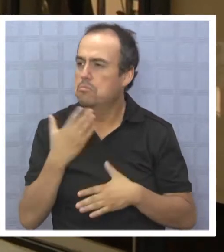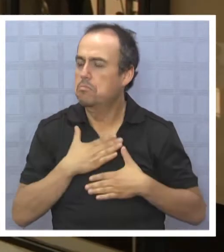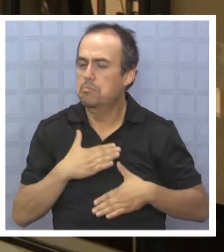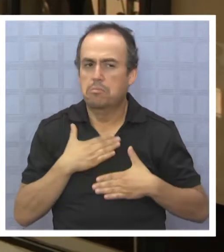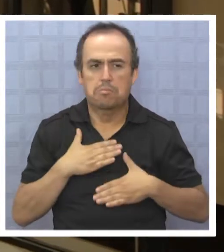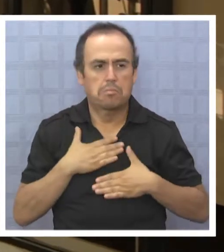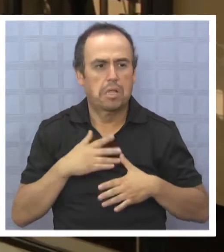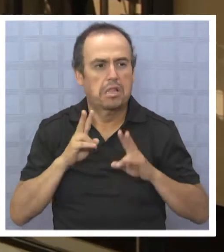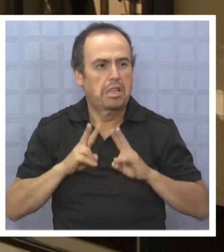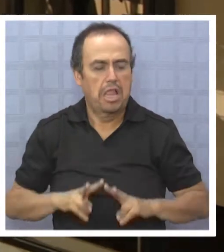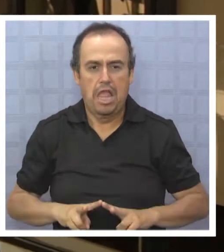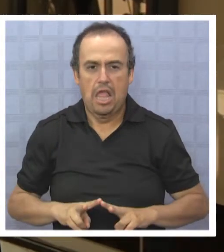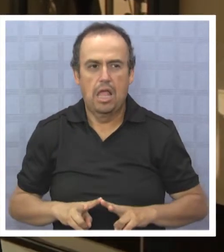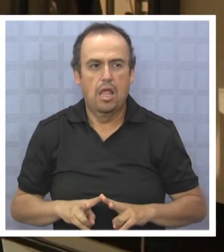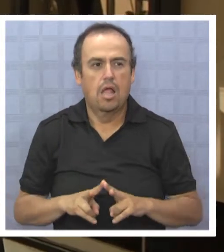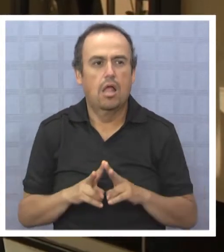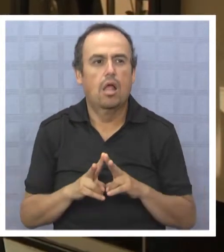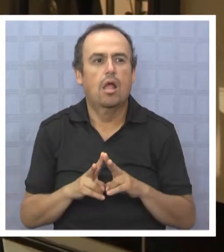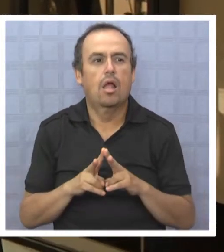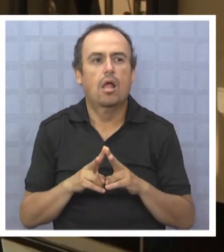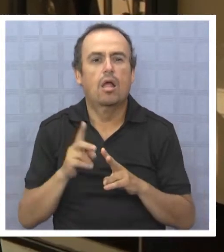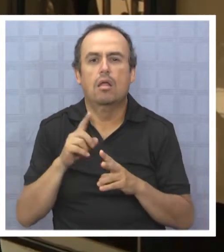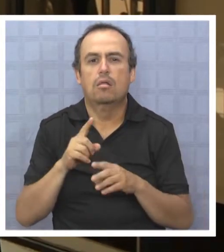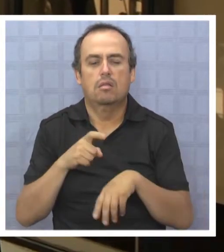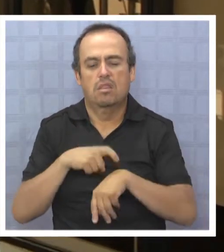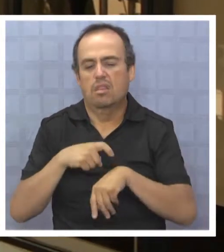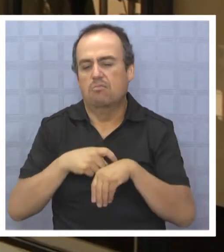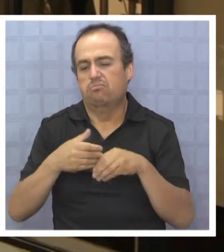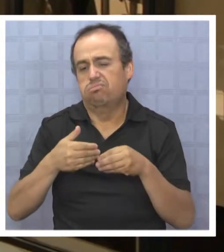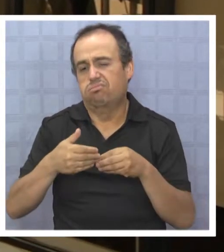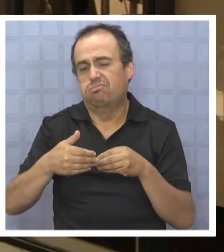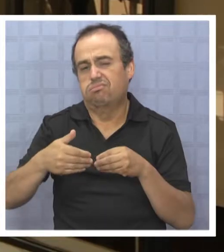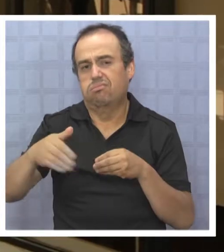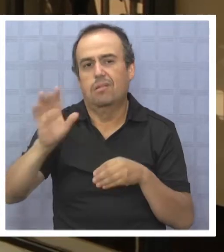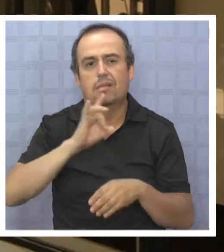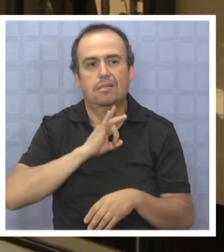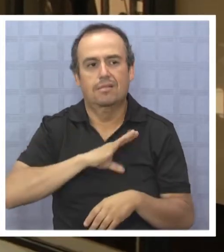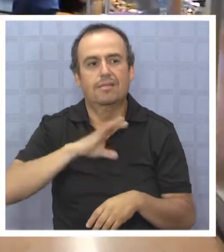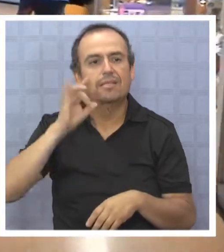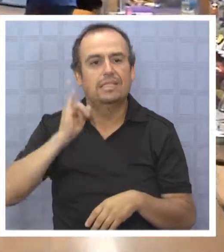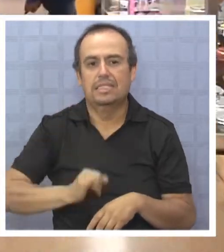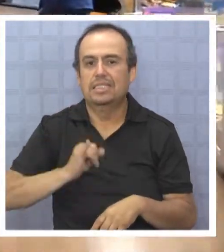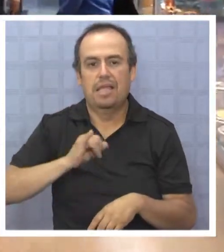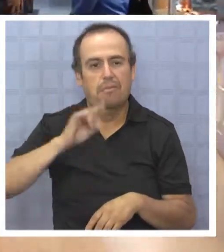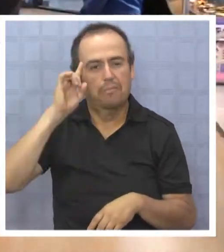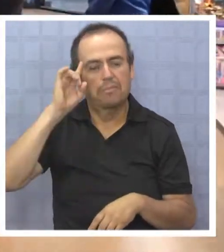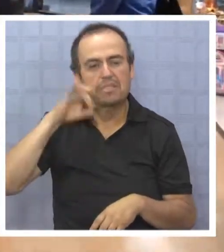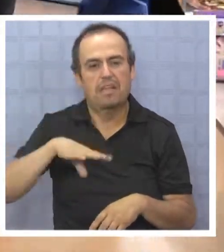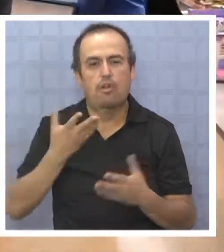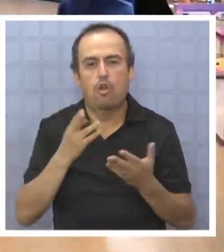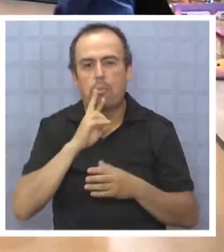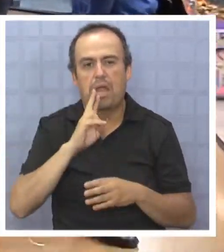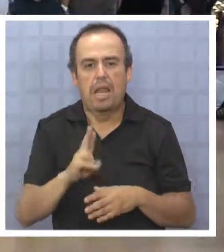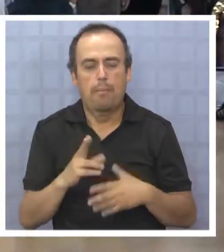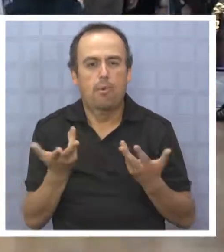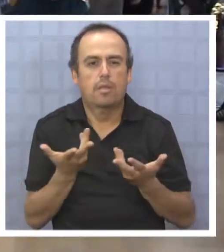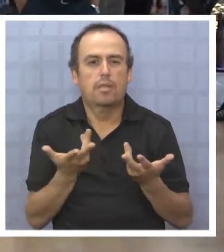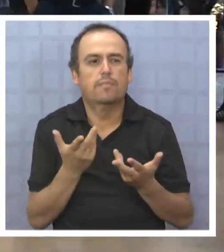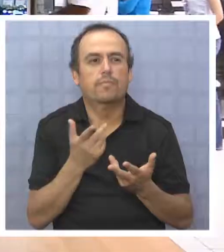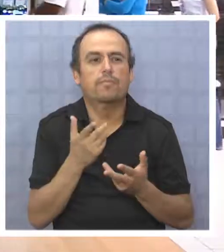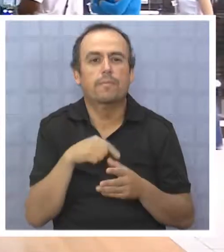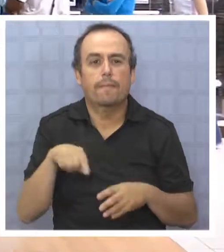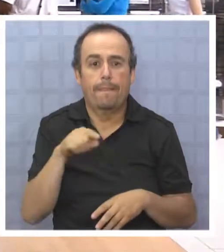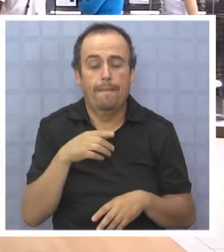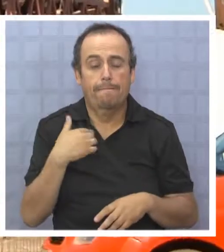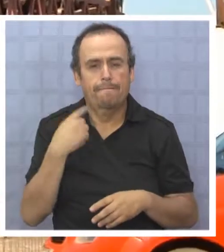la tranquilidad de que son procesos largos que se ven hace muchos años y Chile siempre ha sabido responder ante eso. En lo local se teme que este tipo